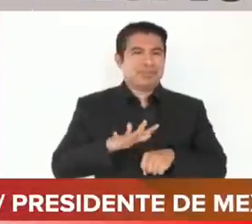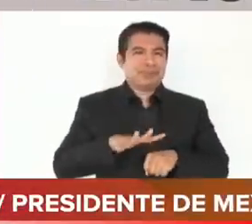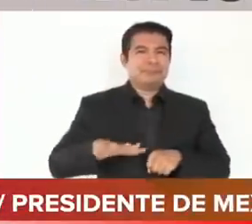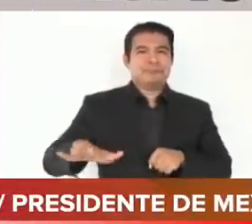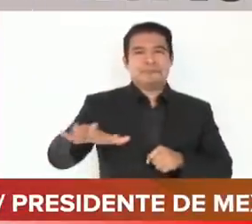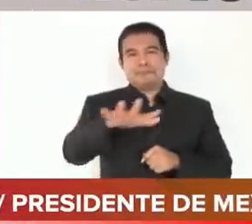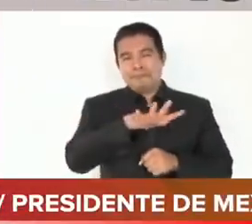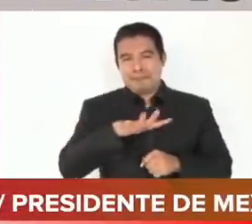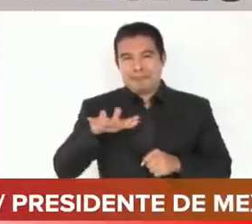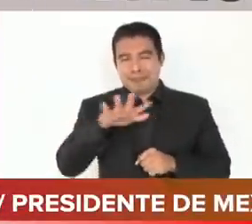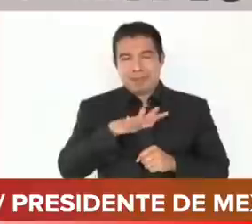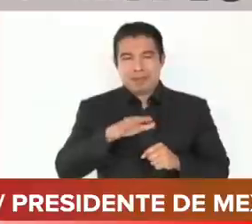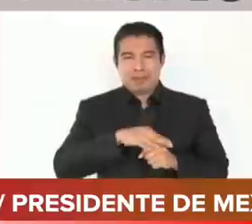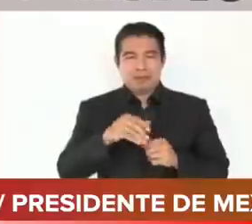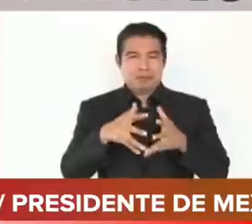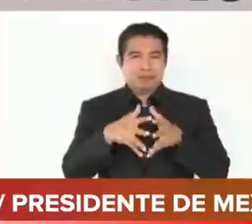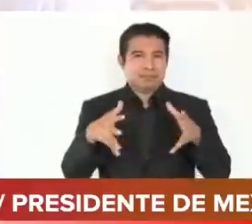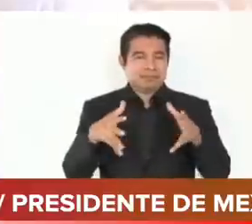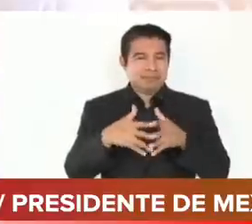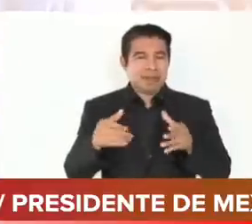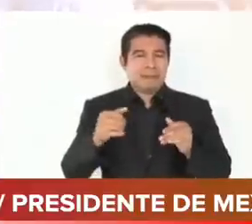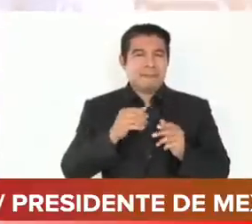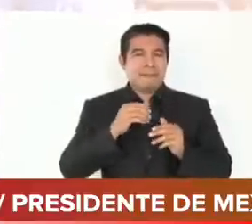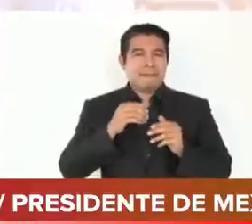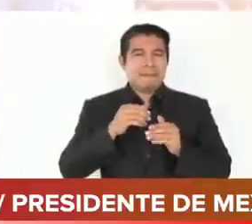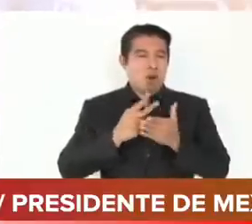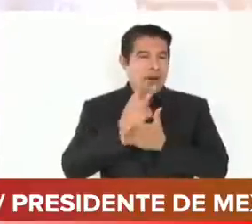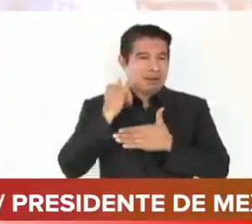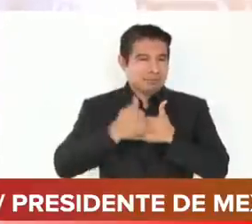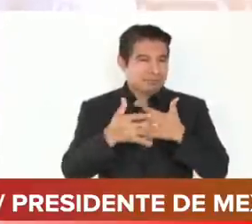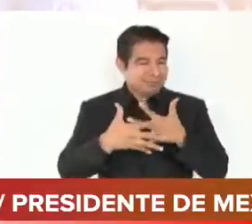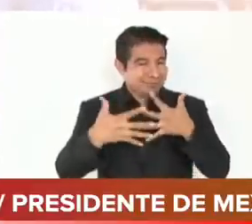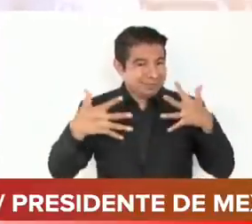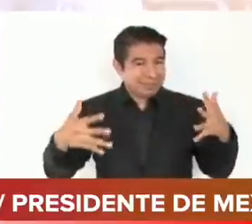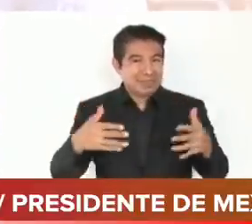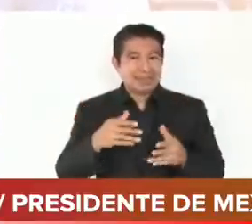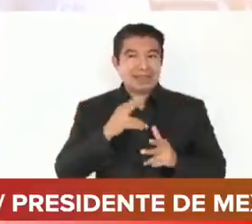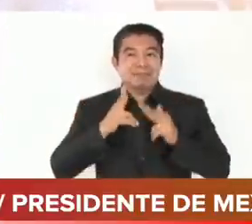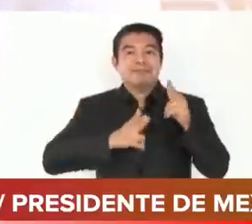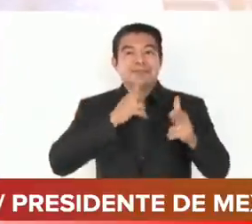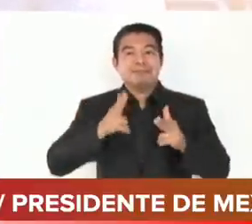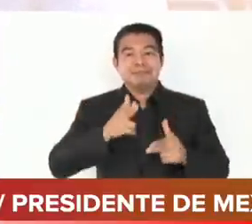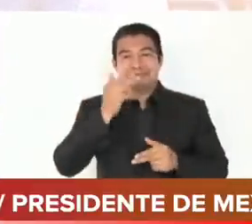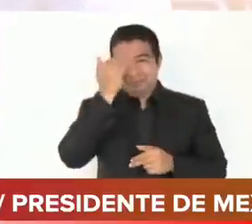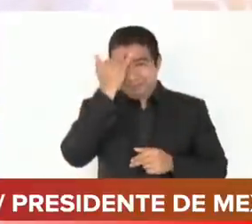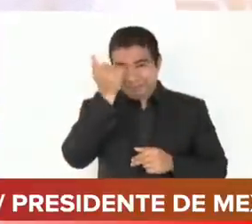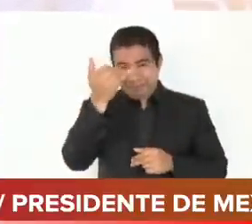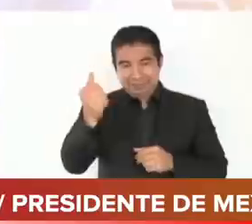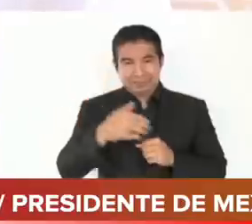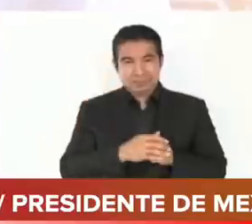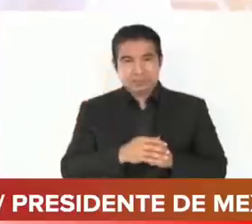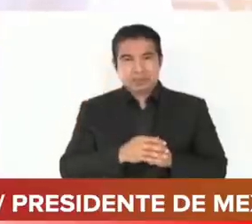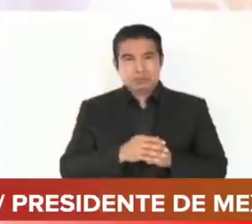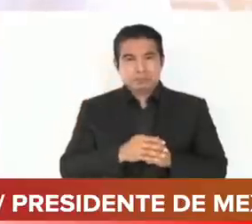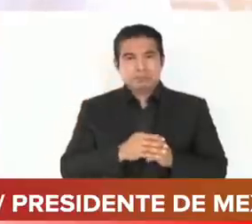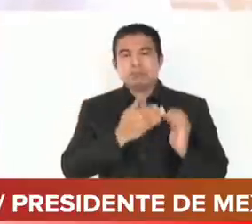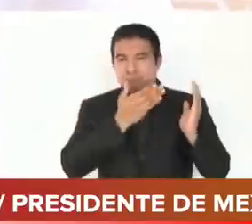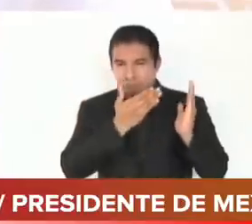proyecto, el TREMAYA. Ahora, vamos a estar viniendo,